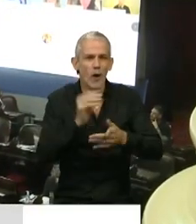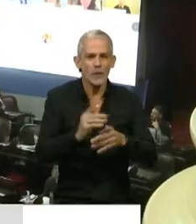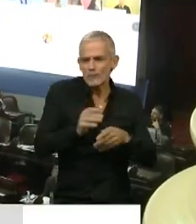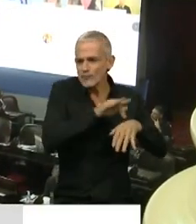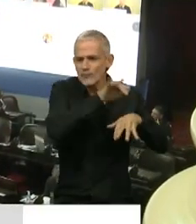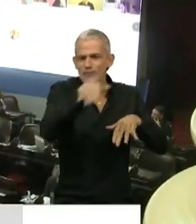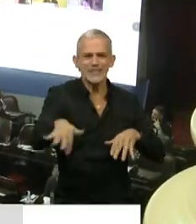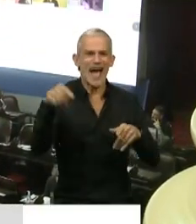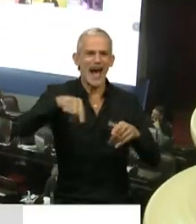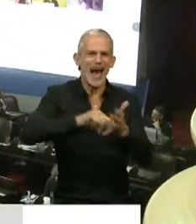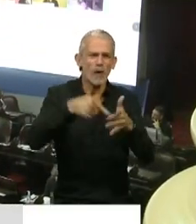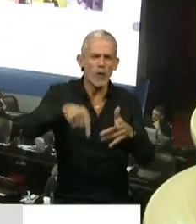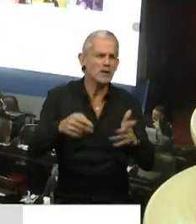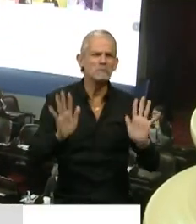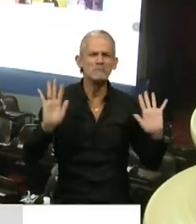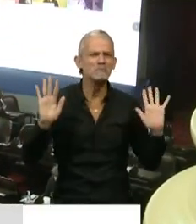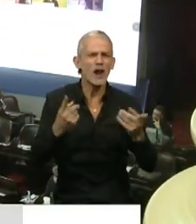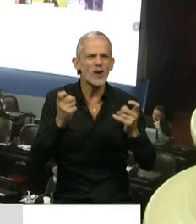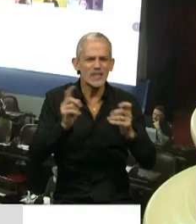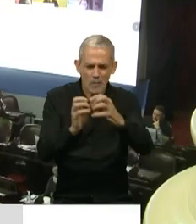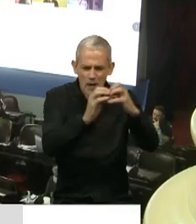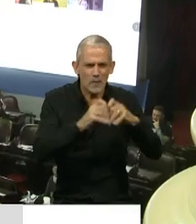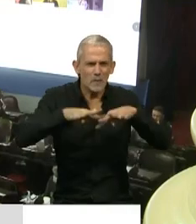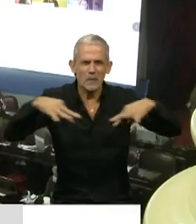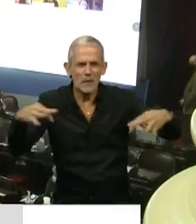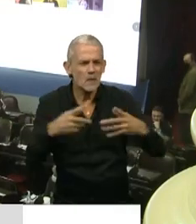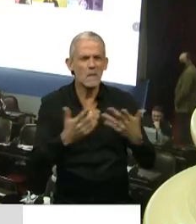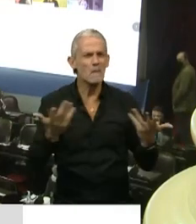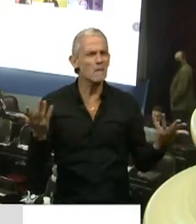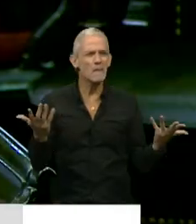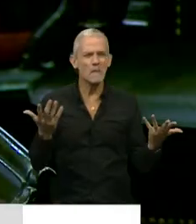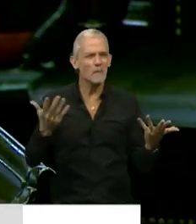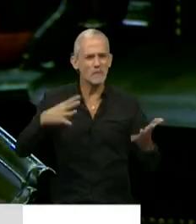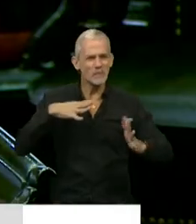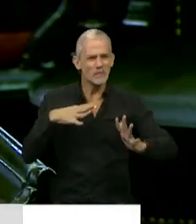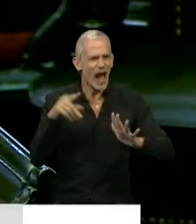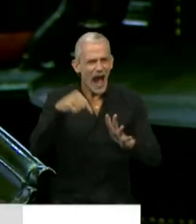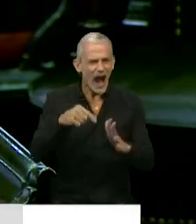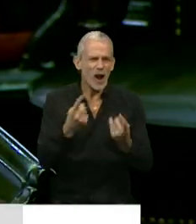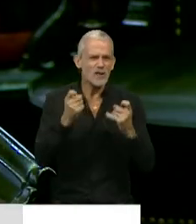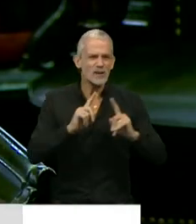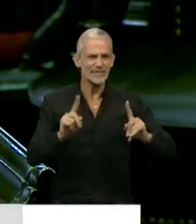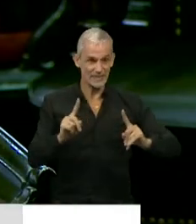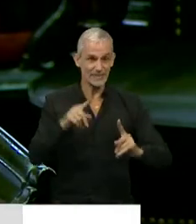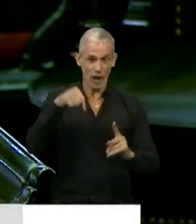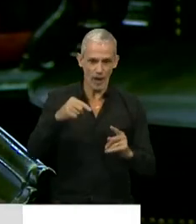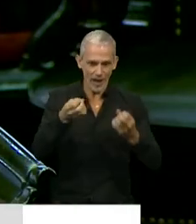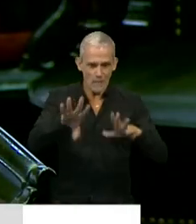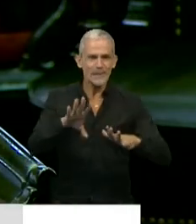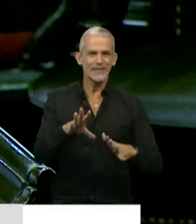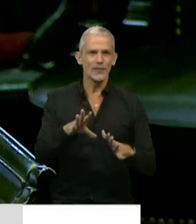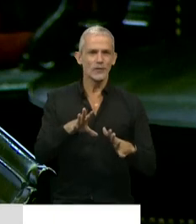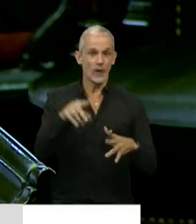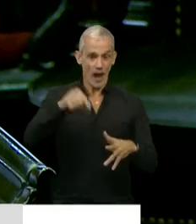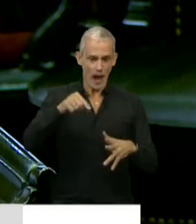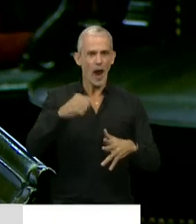Aires sí o sí para poder llevar adelante un debate parlamentario, son debates que nos debemos y que hoy de alguna manera estamos empezando por lo menos